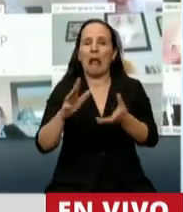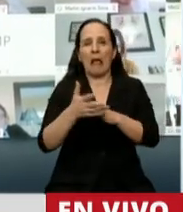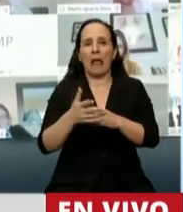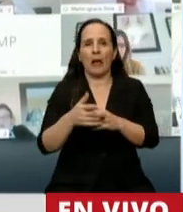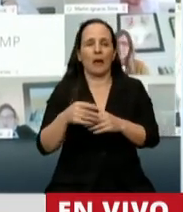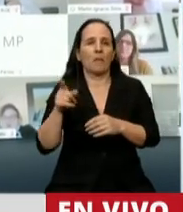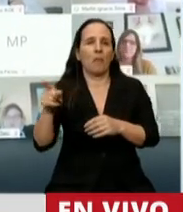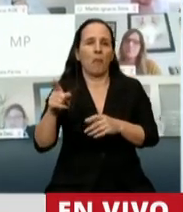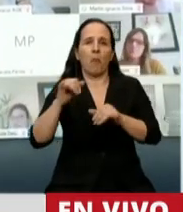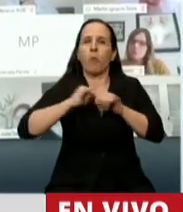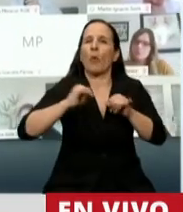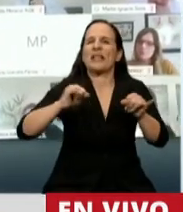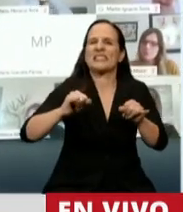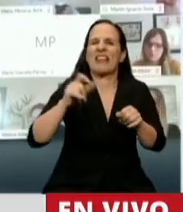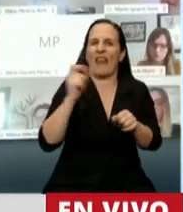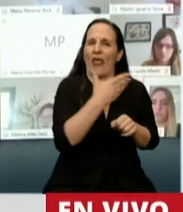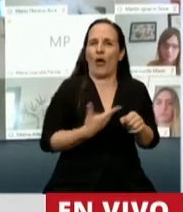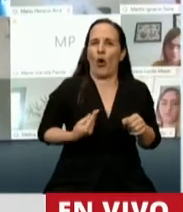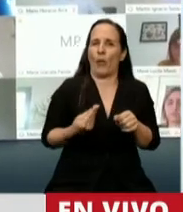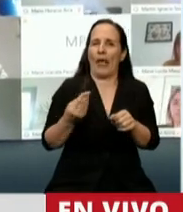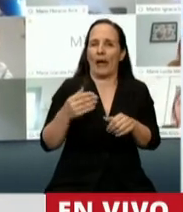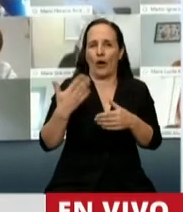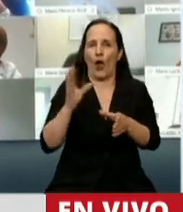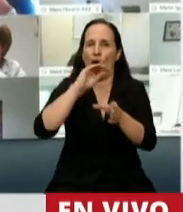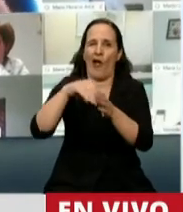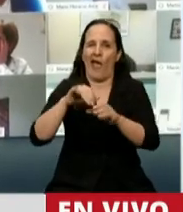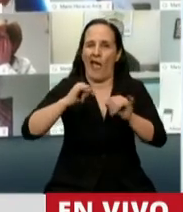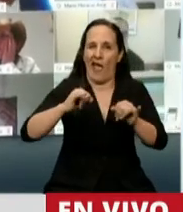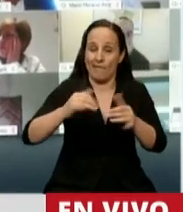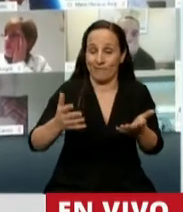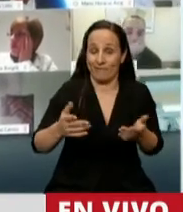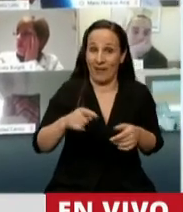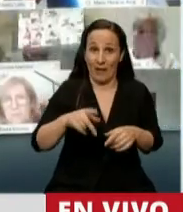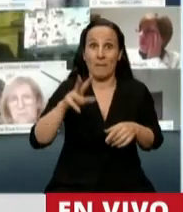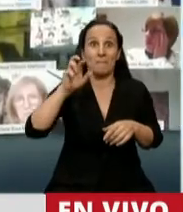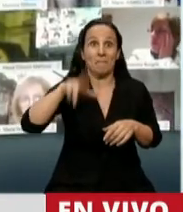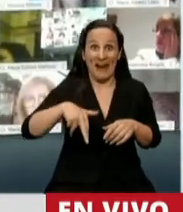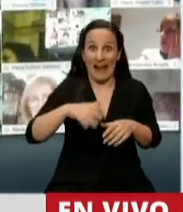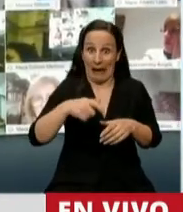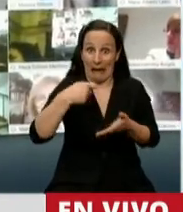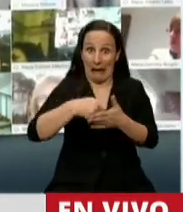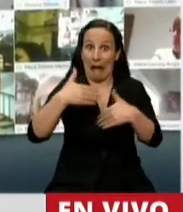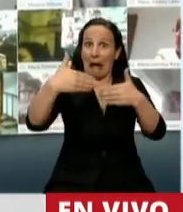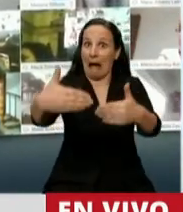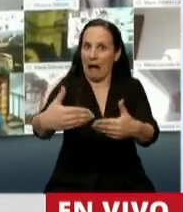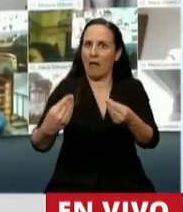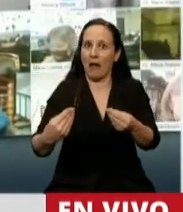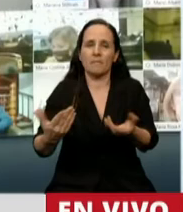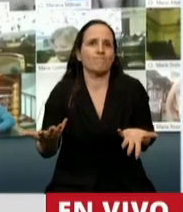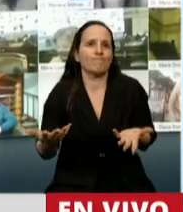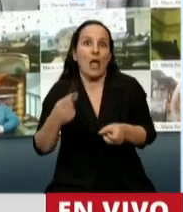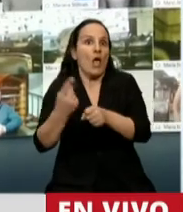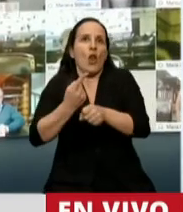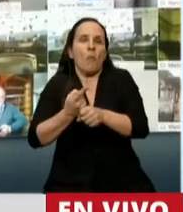publicidad oficial. Una moratoria es para quien no puede pagar, para quien ha tenido